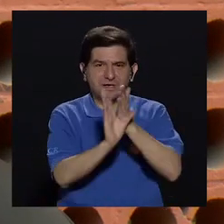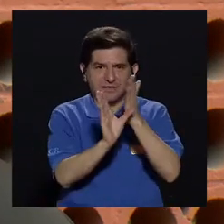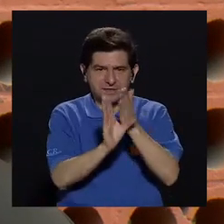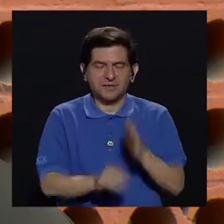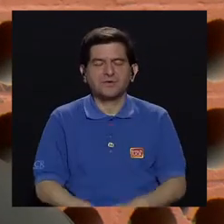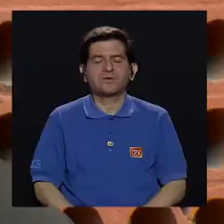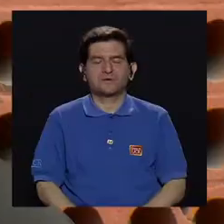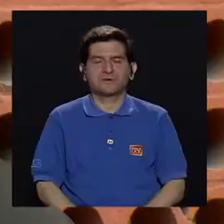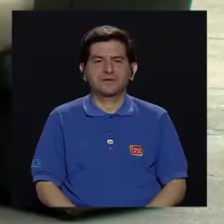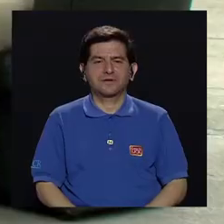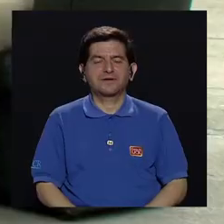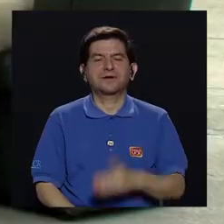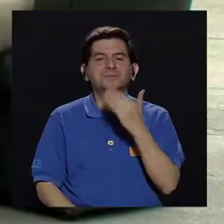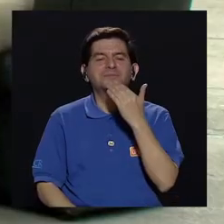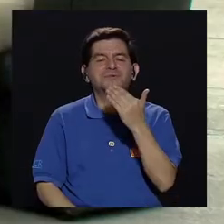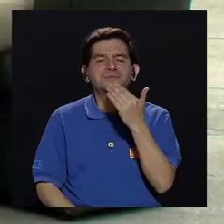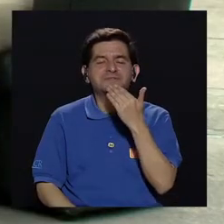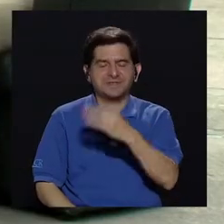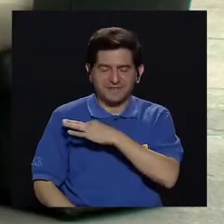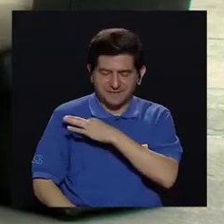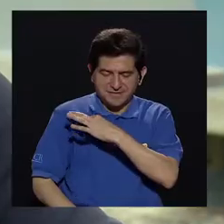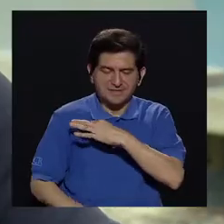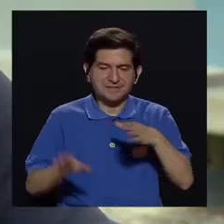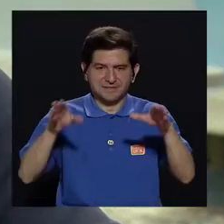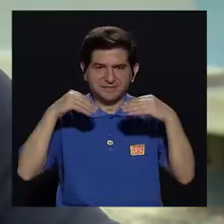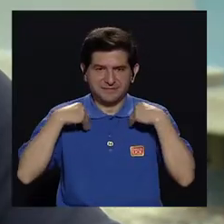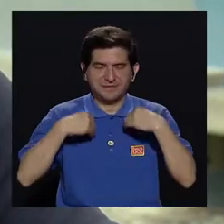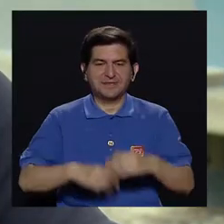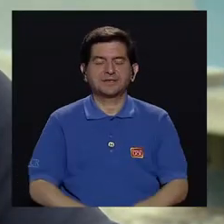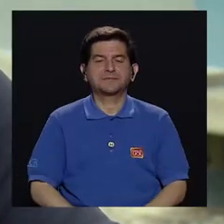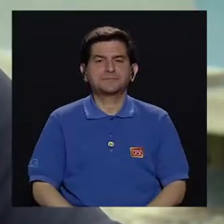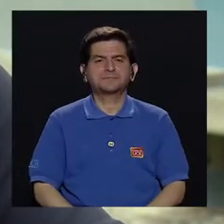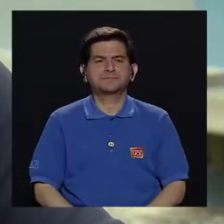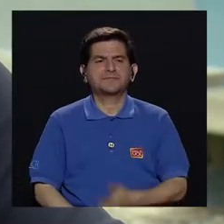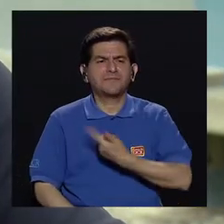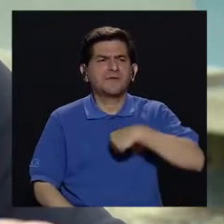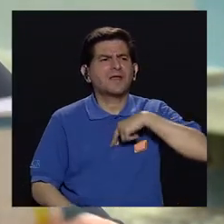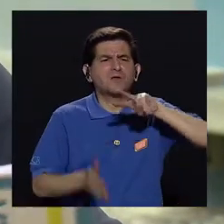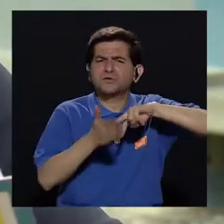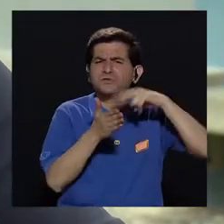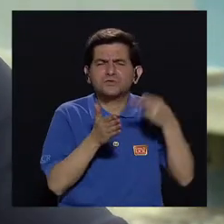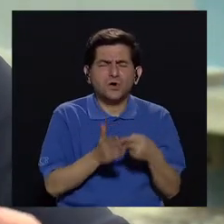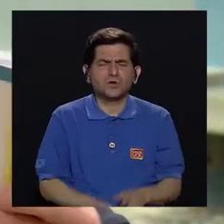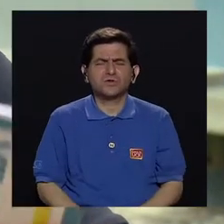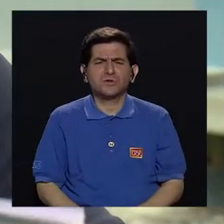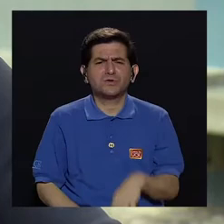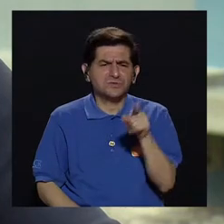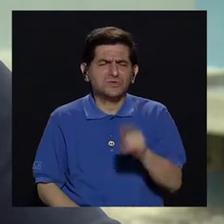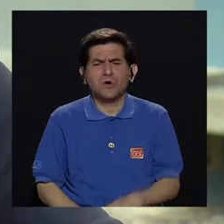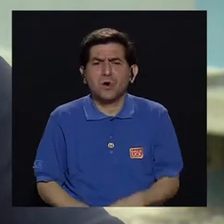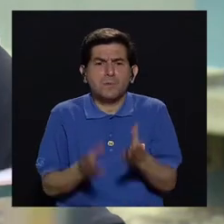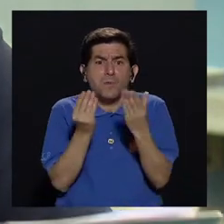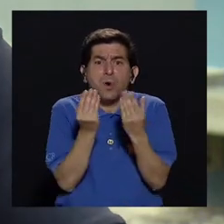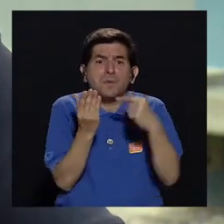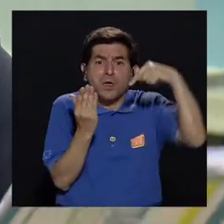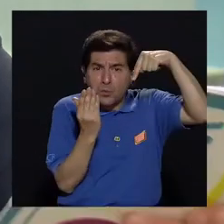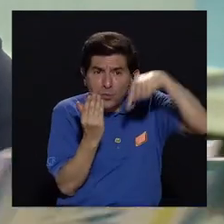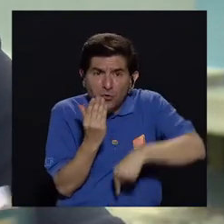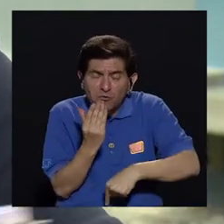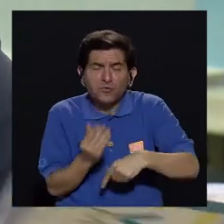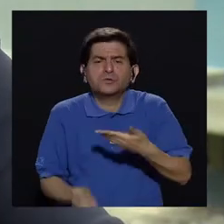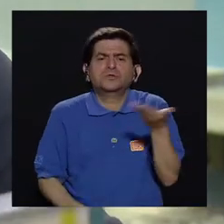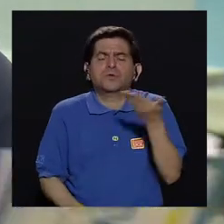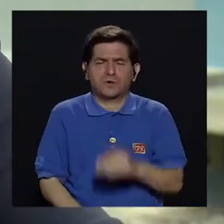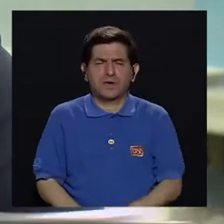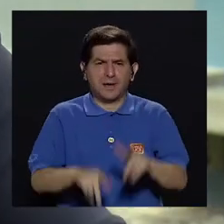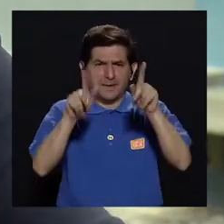Muchísimas gracias. Muchísimas gracias por aceptar la invitación, Marcela. Marcela, ¿qué podemos definir como un ataque de pánico para que los